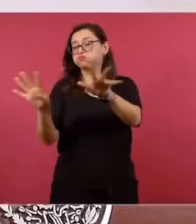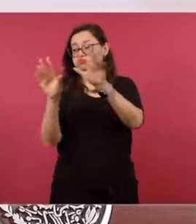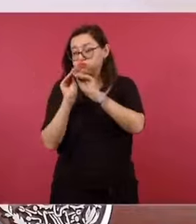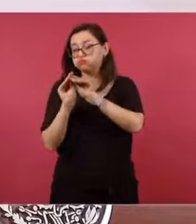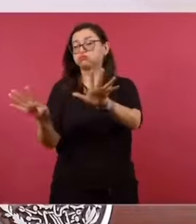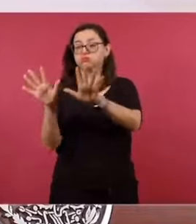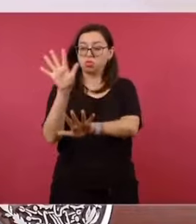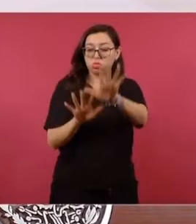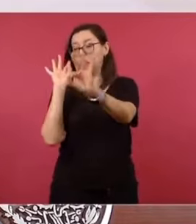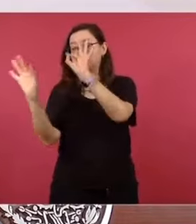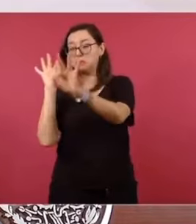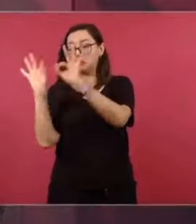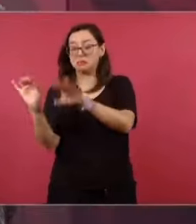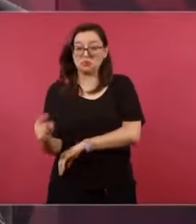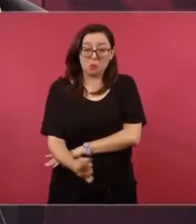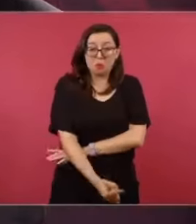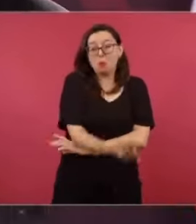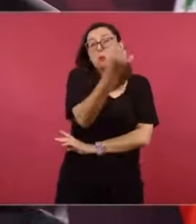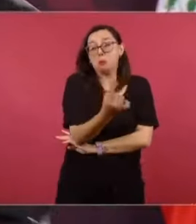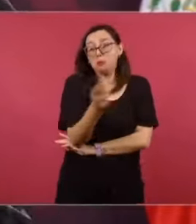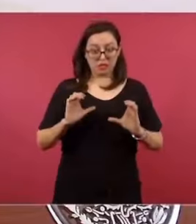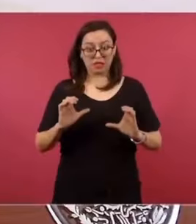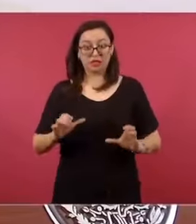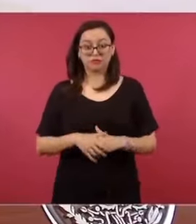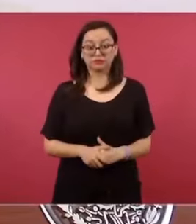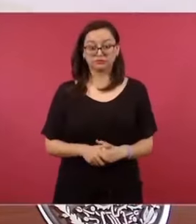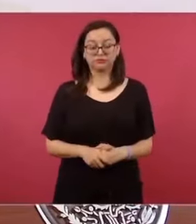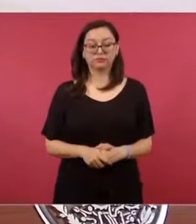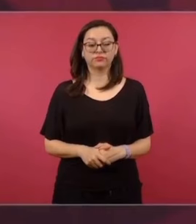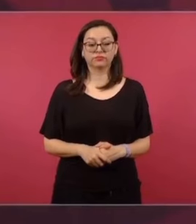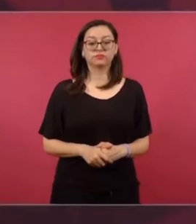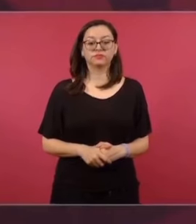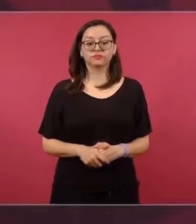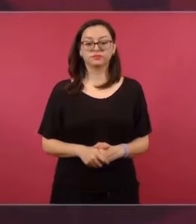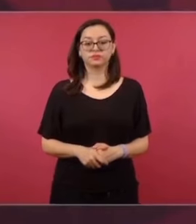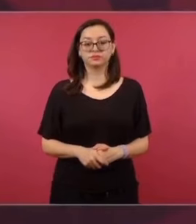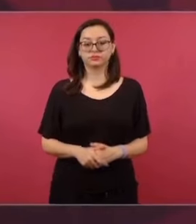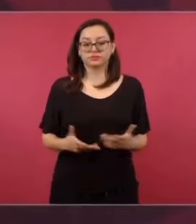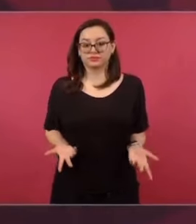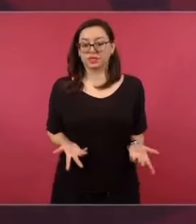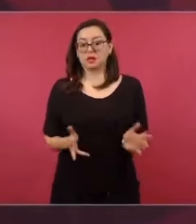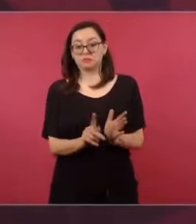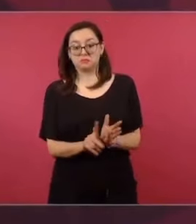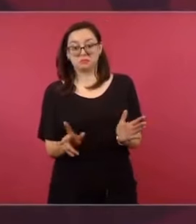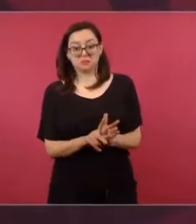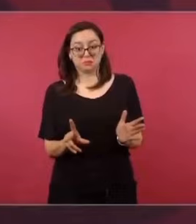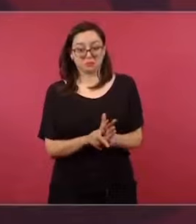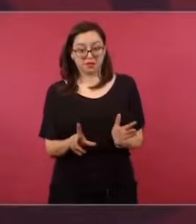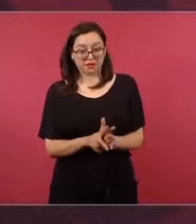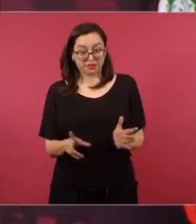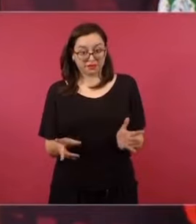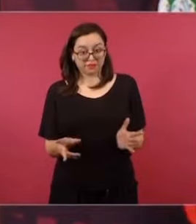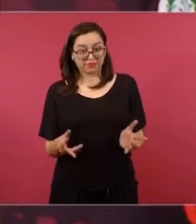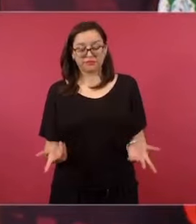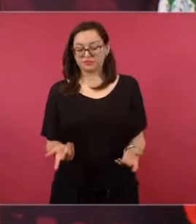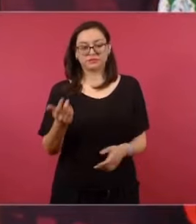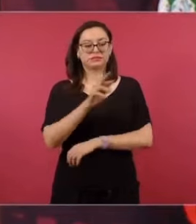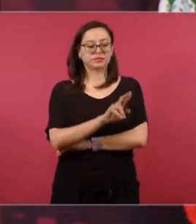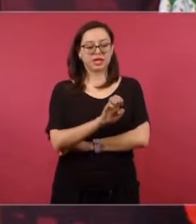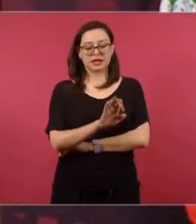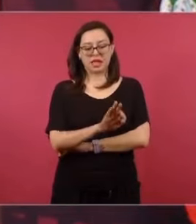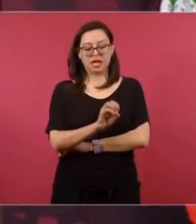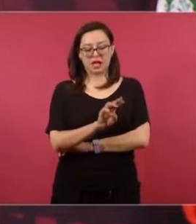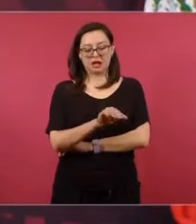manipular. En la televisión, lo mismo, los periódicos, siempre hablamos del Reforma,